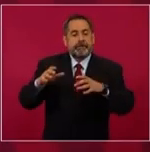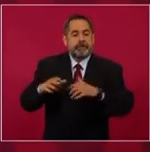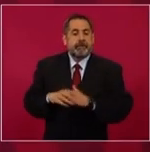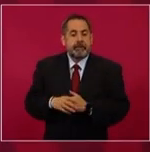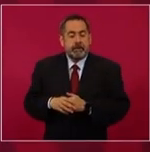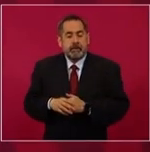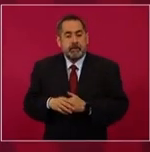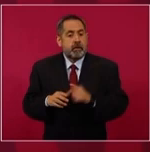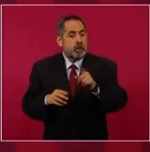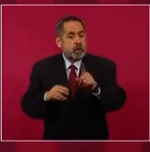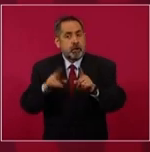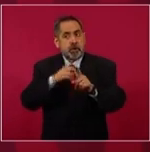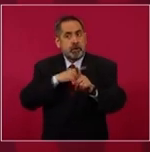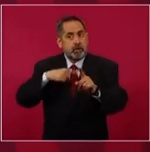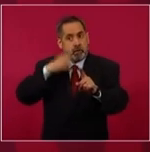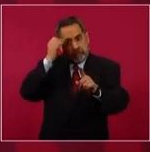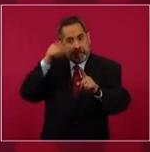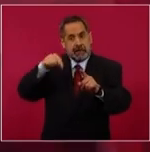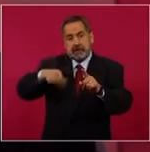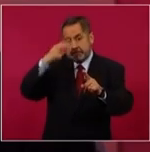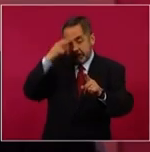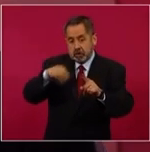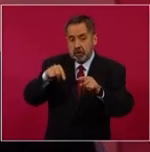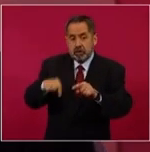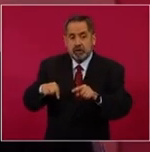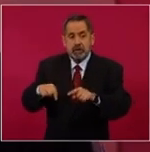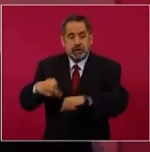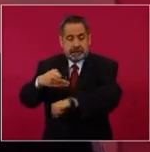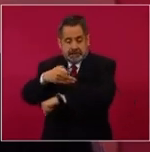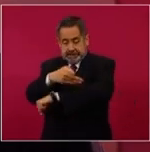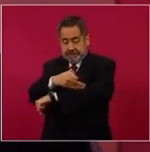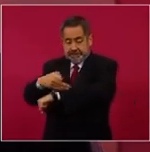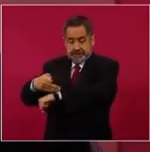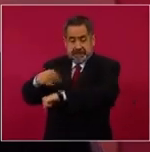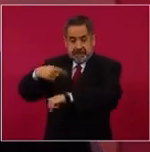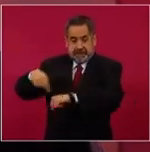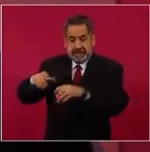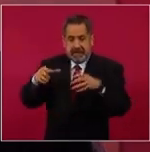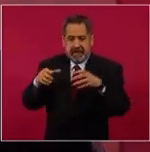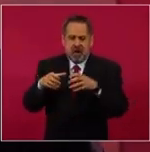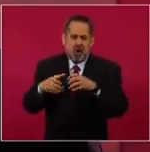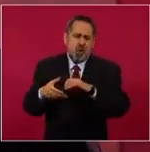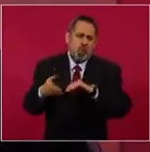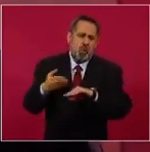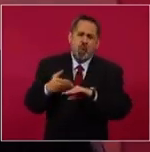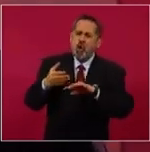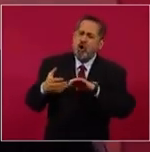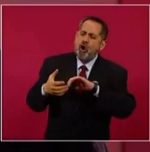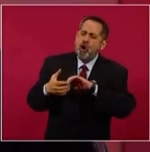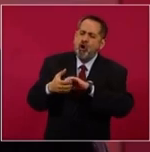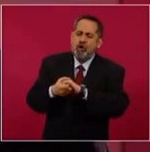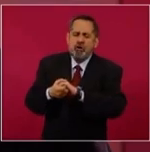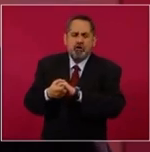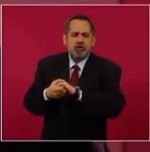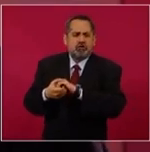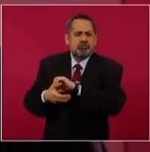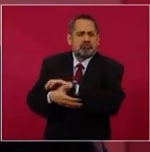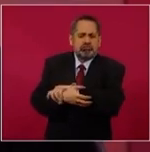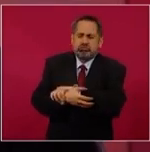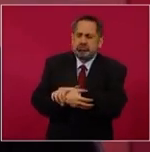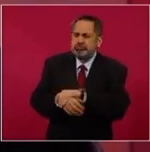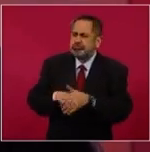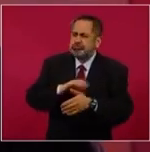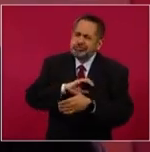olvidar, la familia mexicana es muy fraterna, es muy